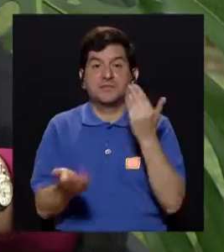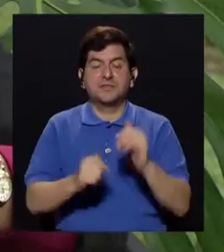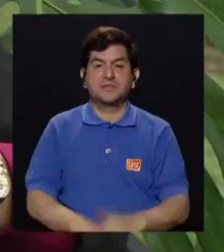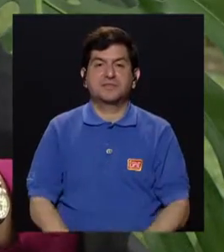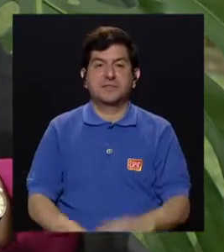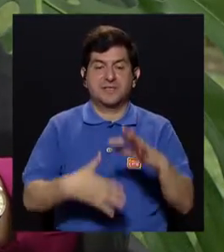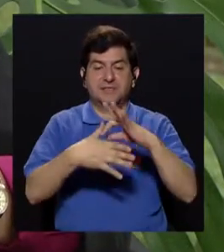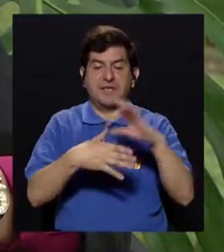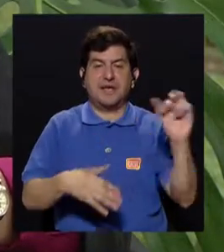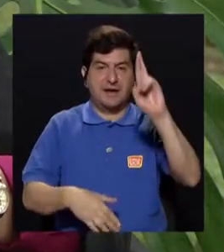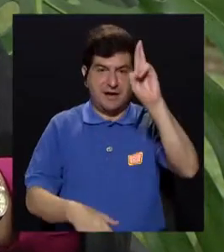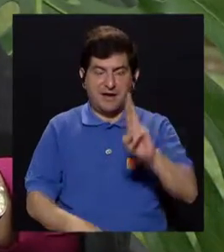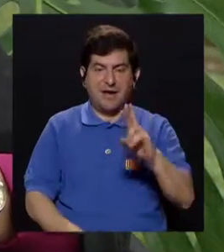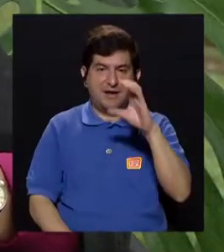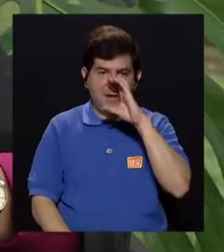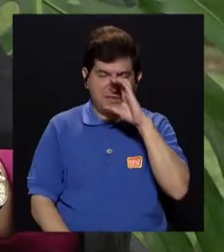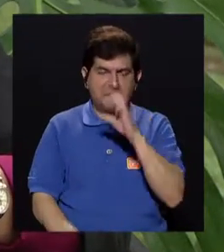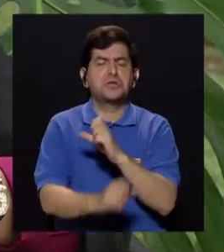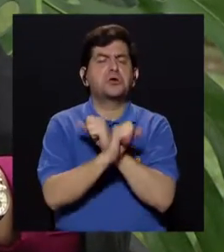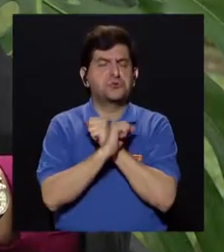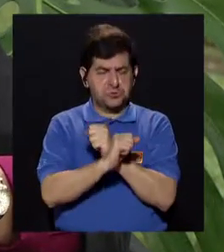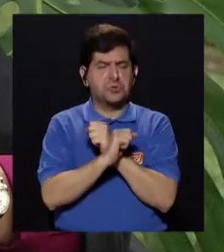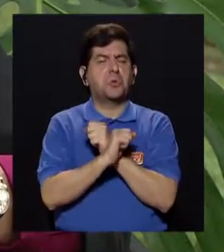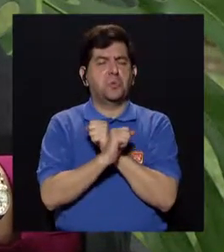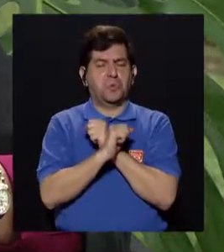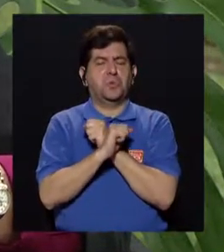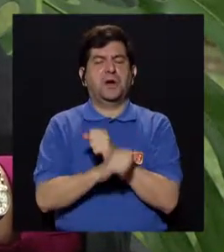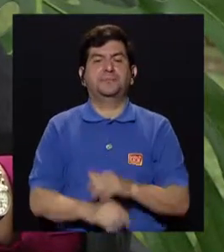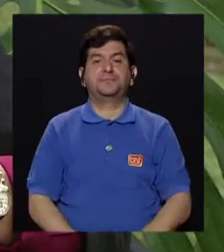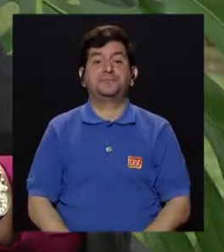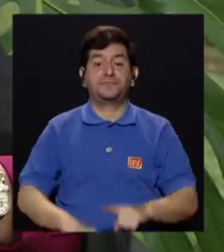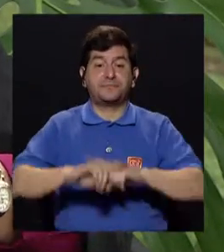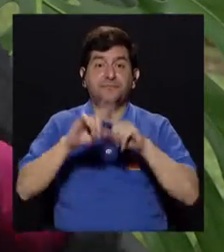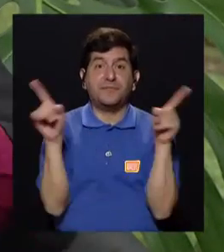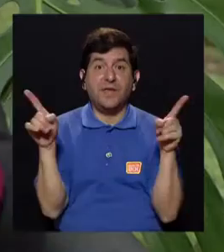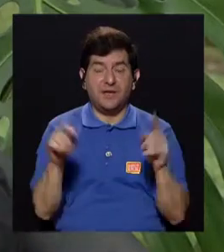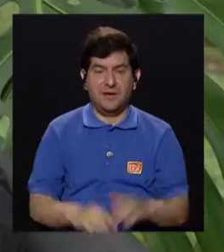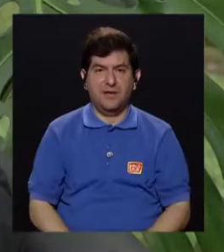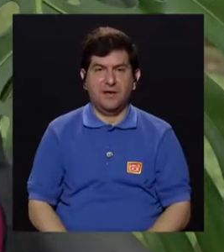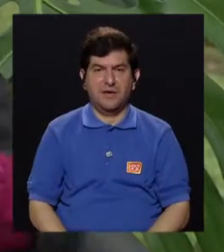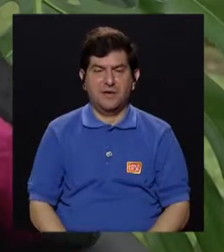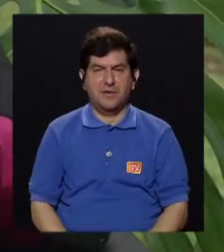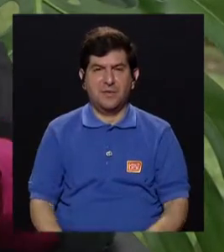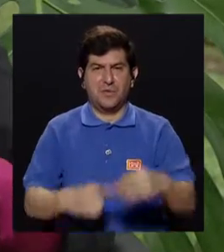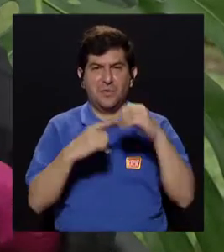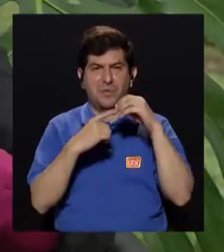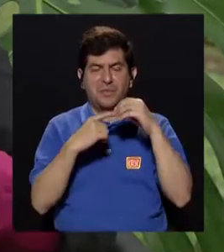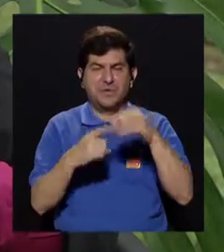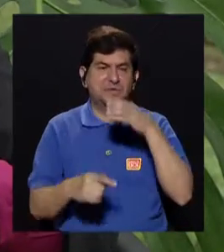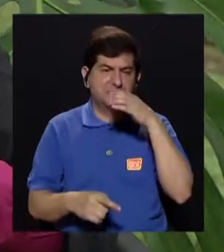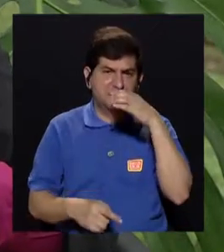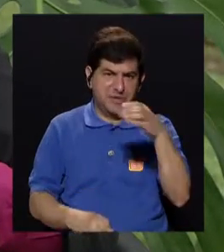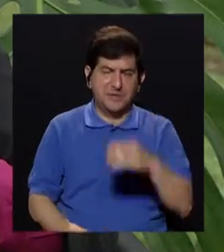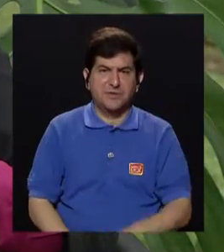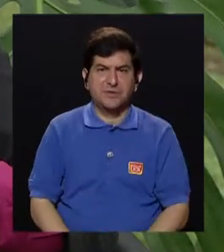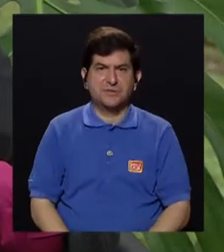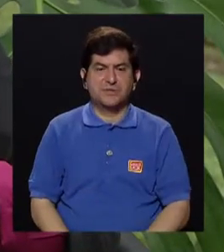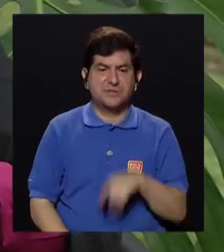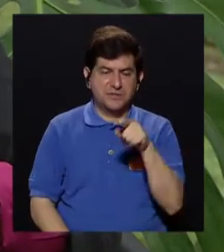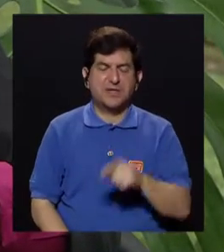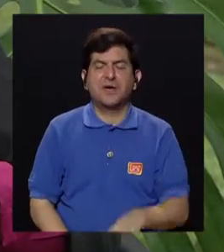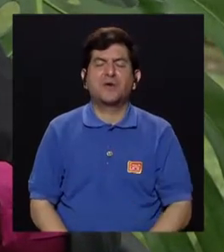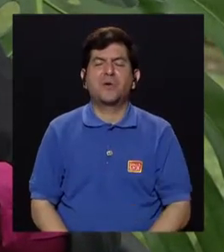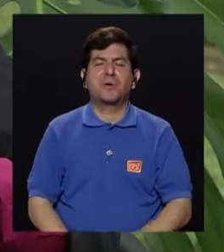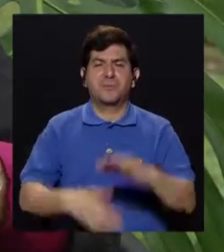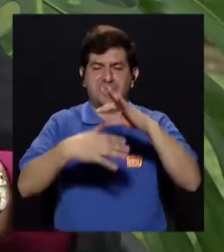que la carne en Costa Rica de cerdo es segura en ese sentido, pero de todas formas, ¿cuál es la principal recomendación para consumir